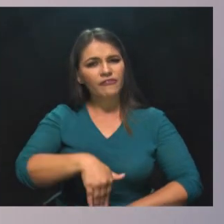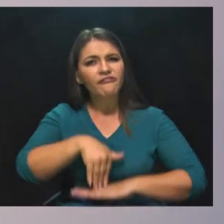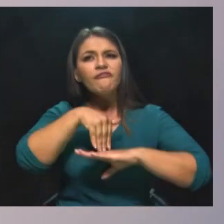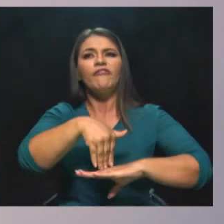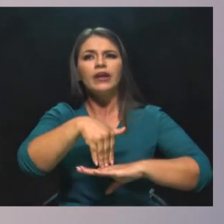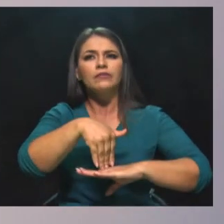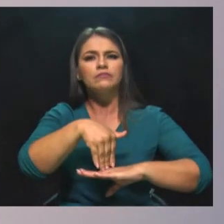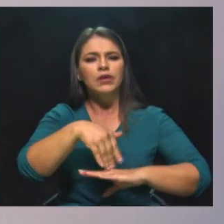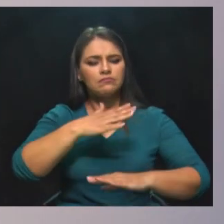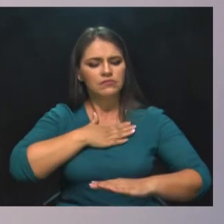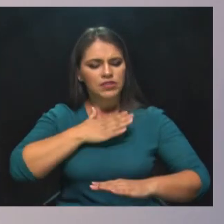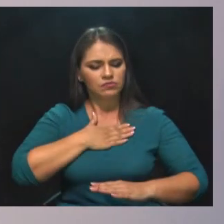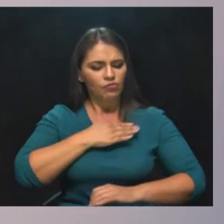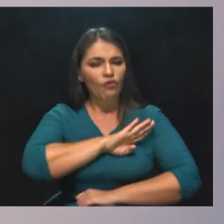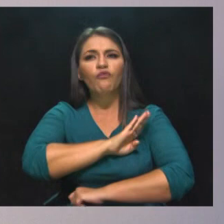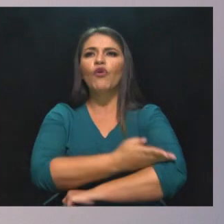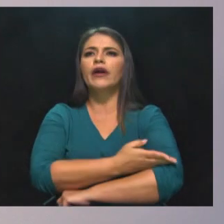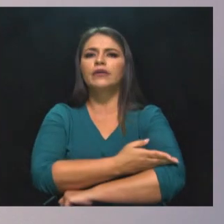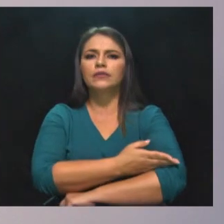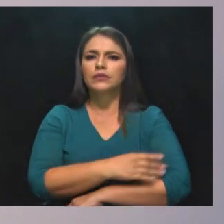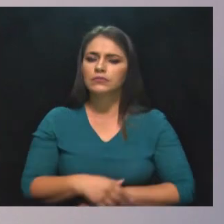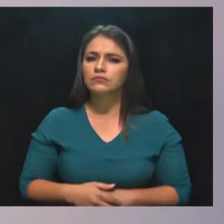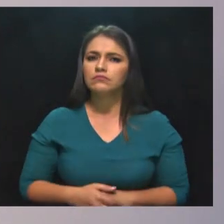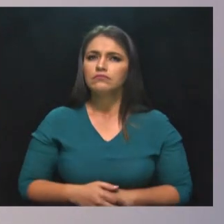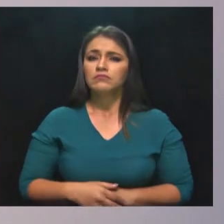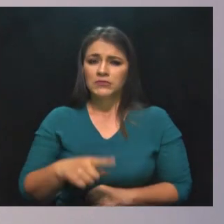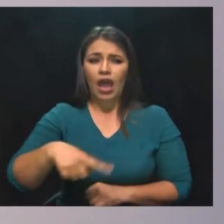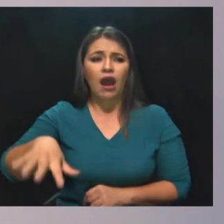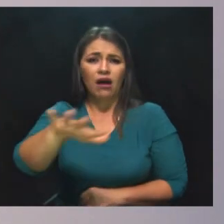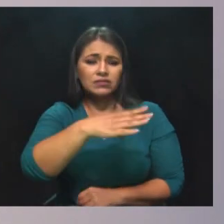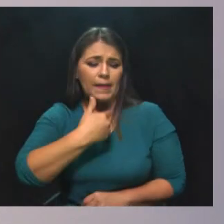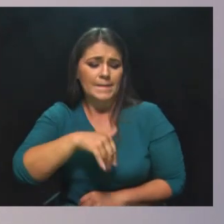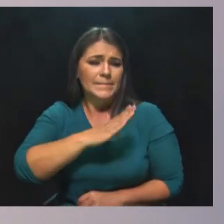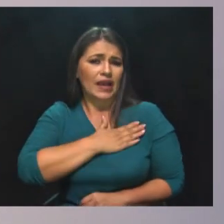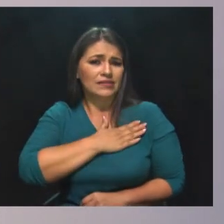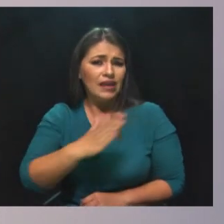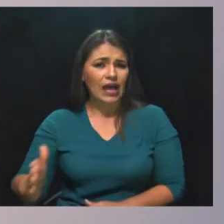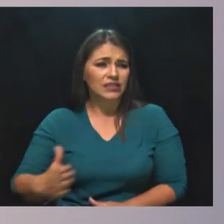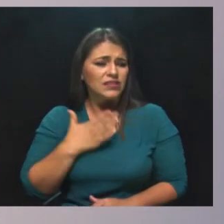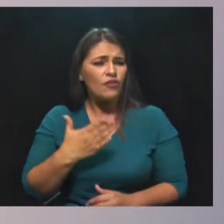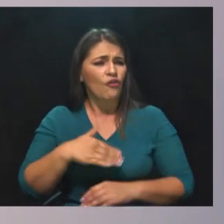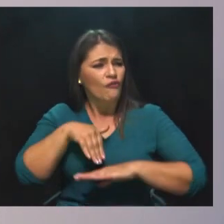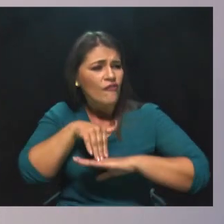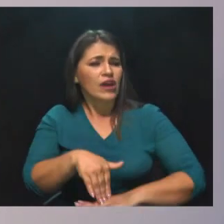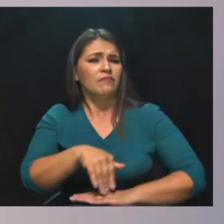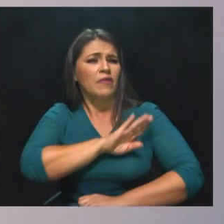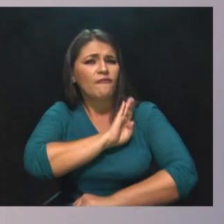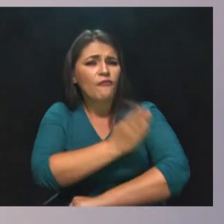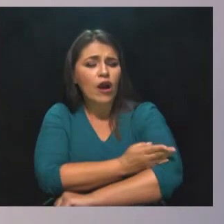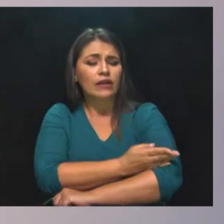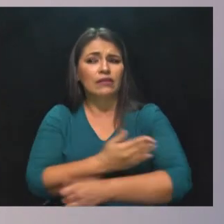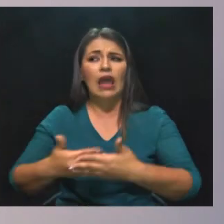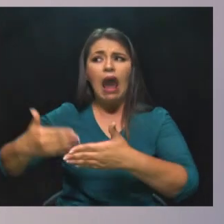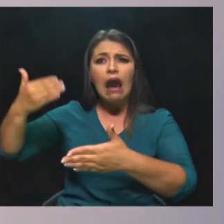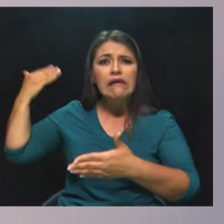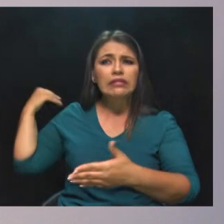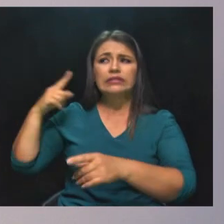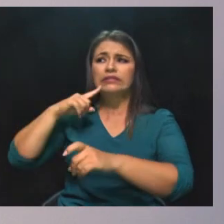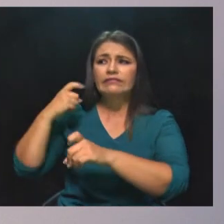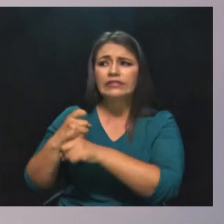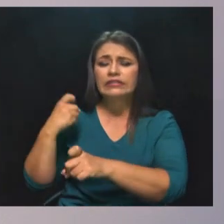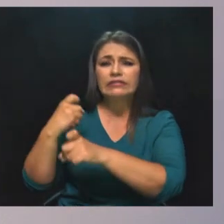fortaleza que nos es propia y por la que hemos sido capaces de superar problemas y épocas tan difíciles.